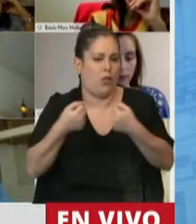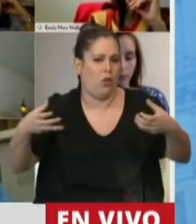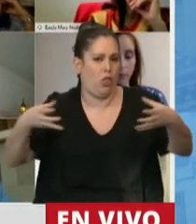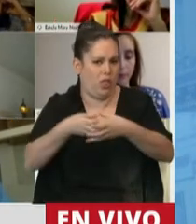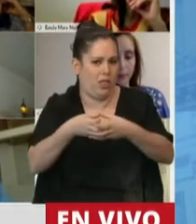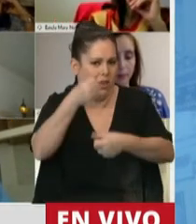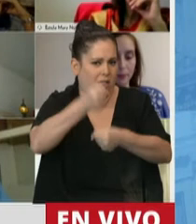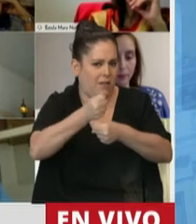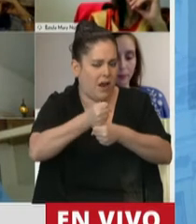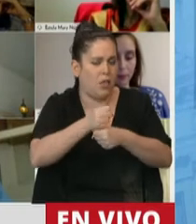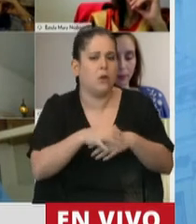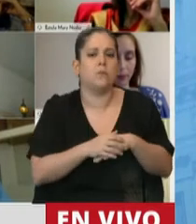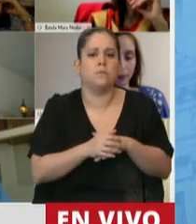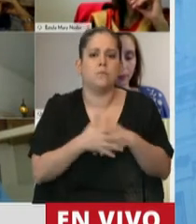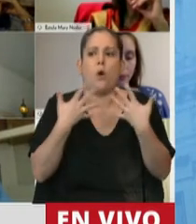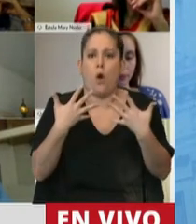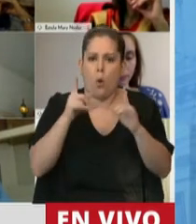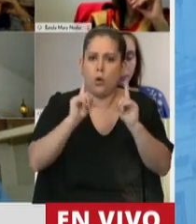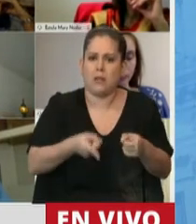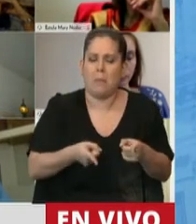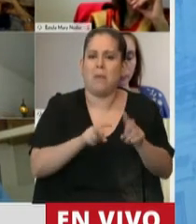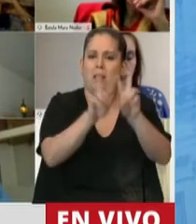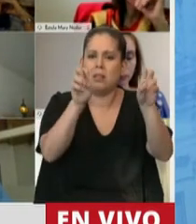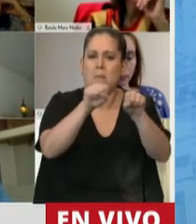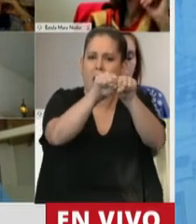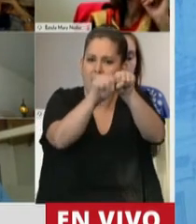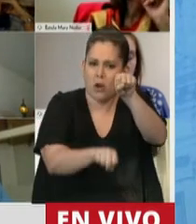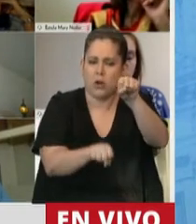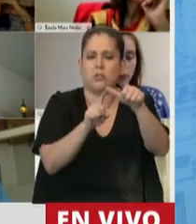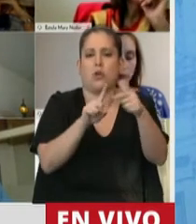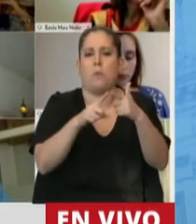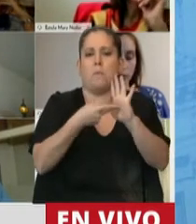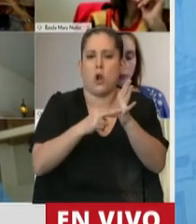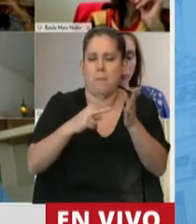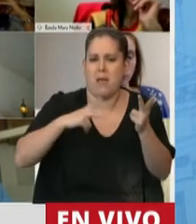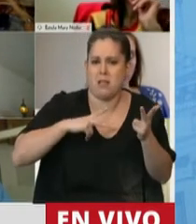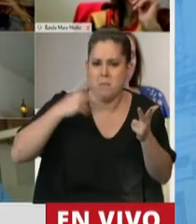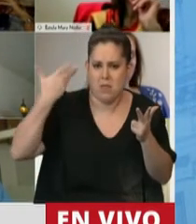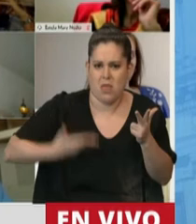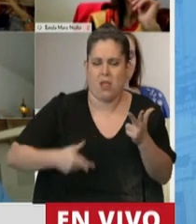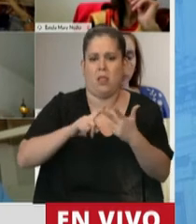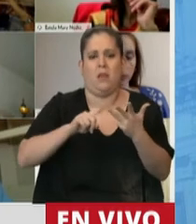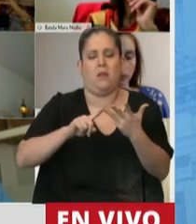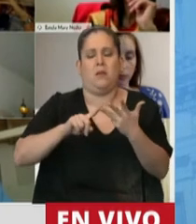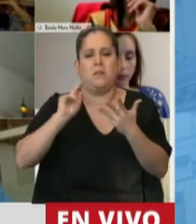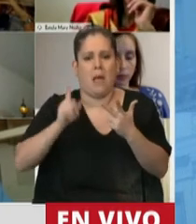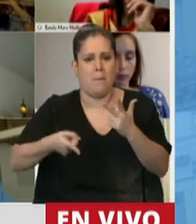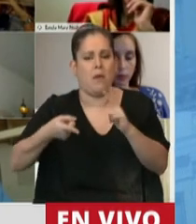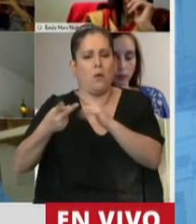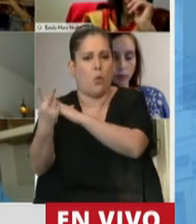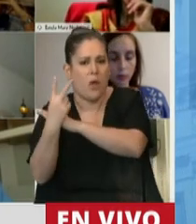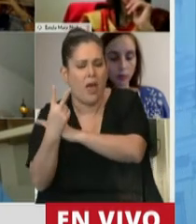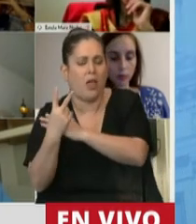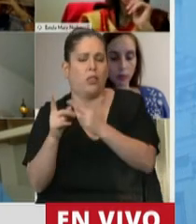Se ha tenido en cuenta la problemática de la desconexión, los problemas de la intimidad, los problemas de las situaciones de cuidado. Se ha